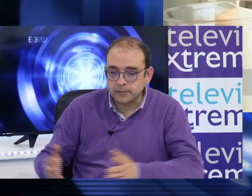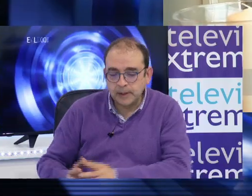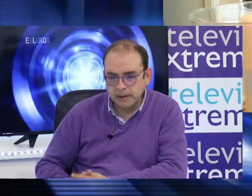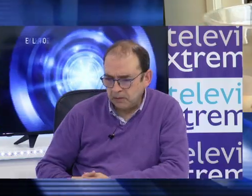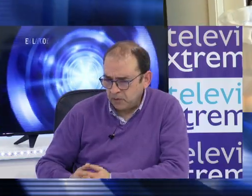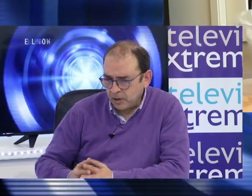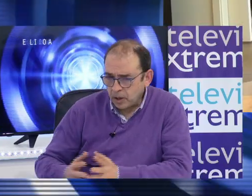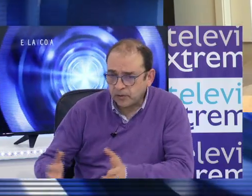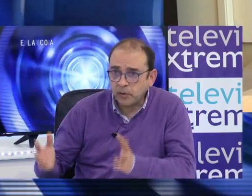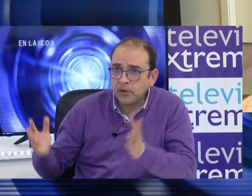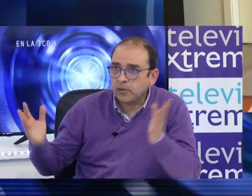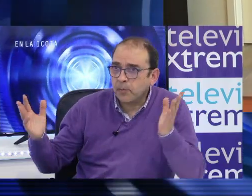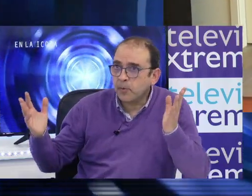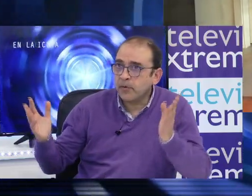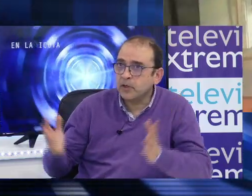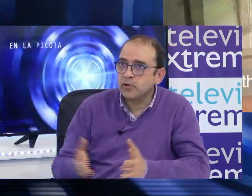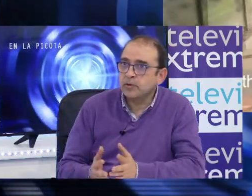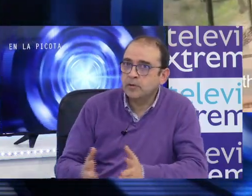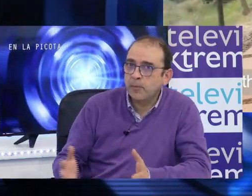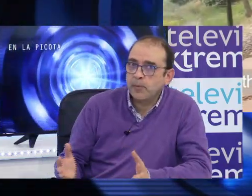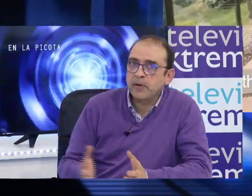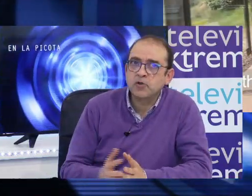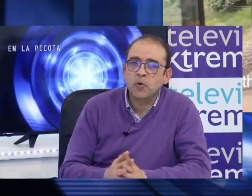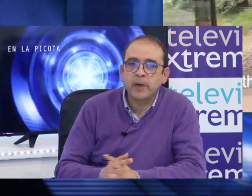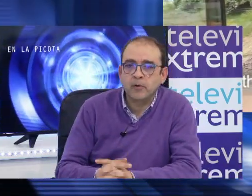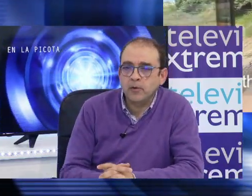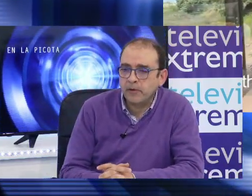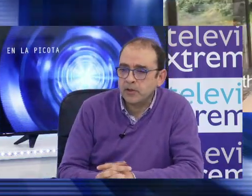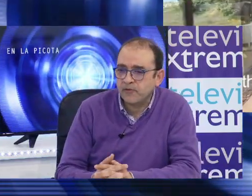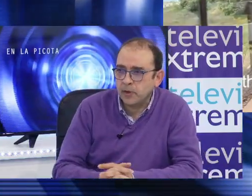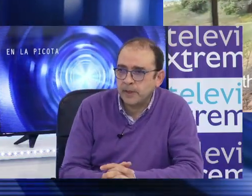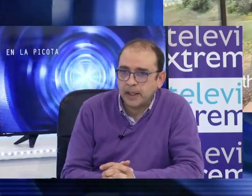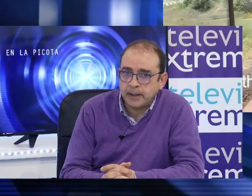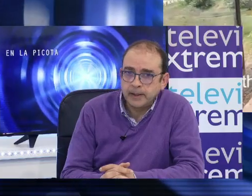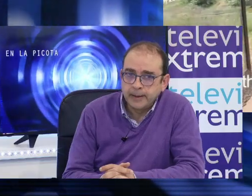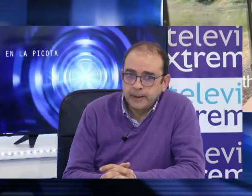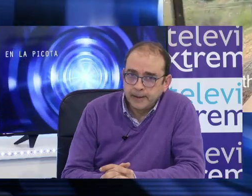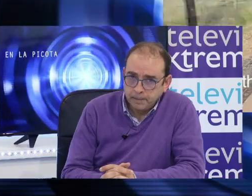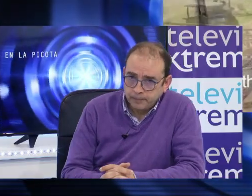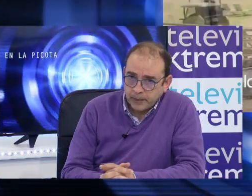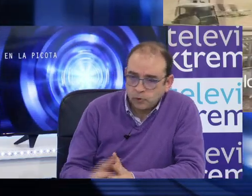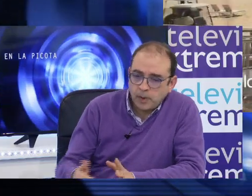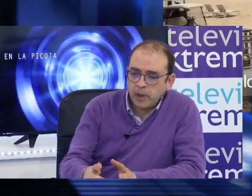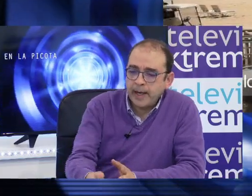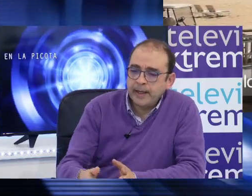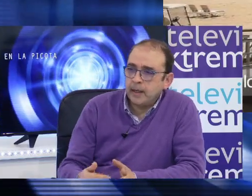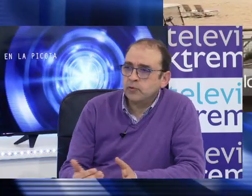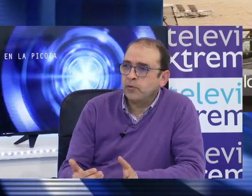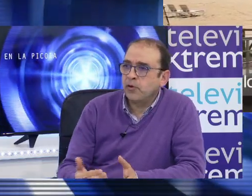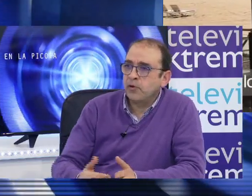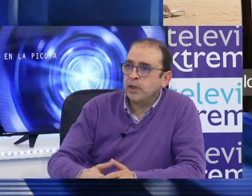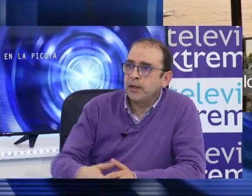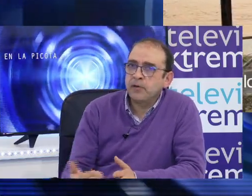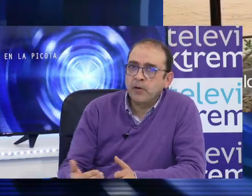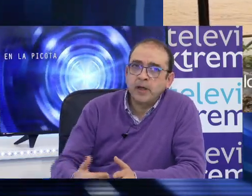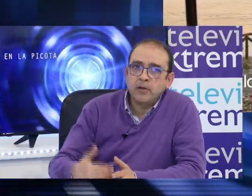que pasa con, ya no la Constitución, los propios derechos humanos, los derechos fundamentales. Tú te pones a leer la